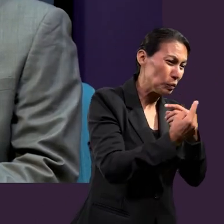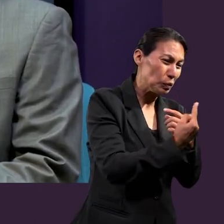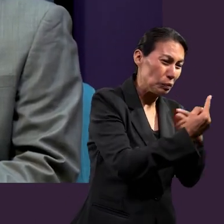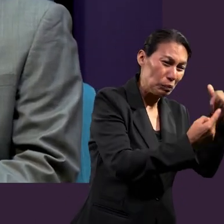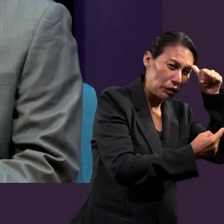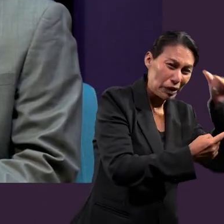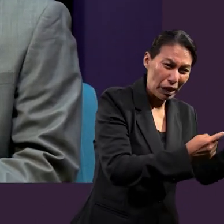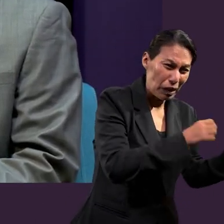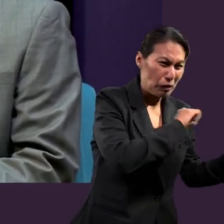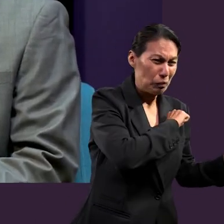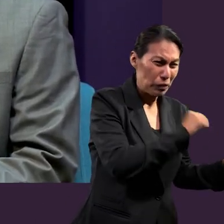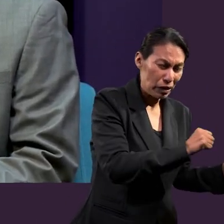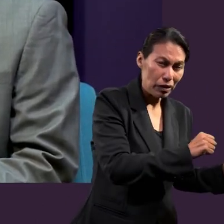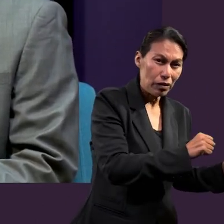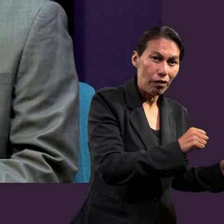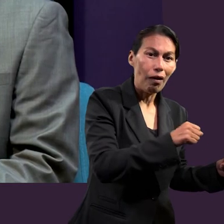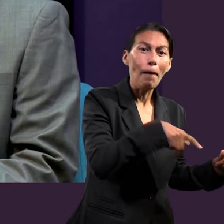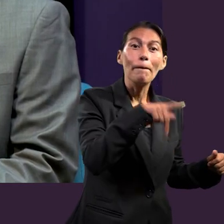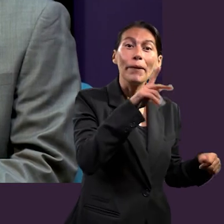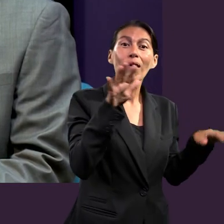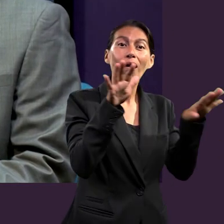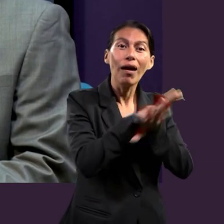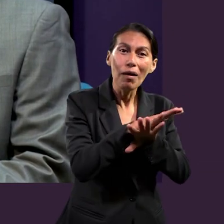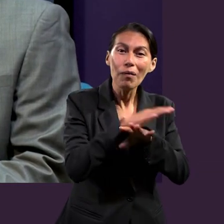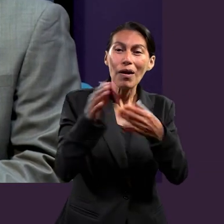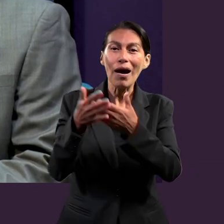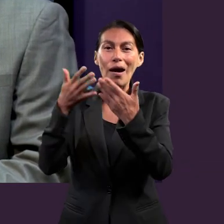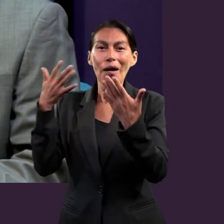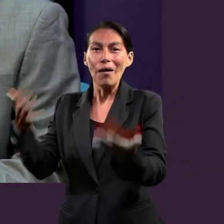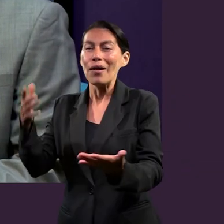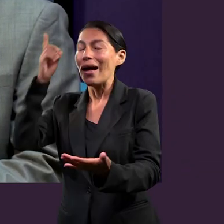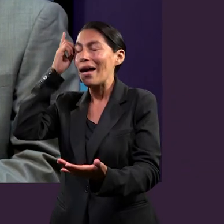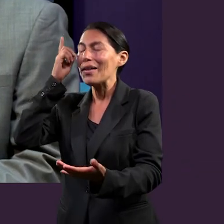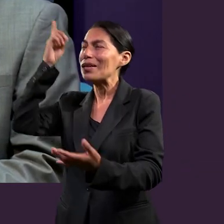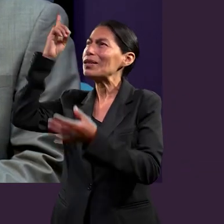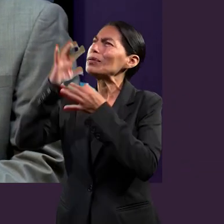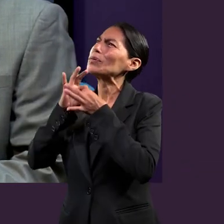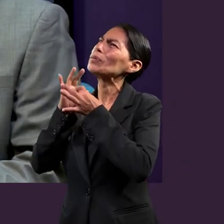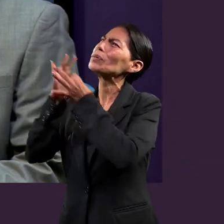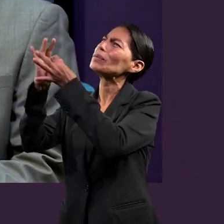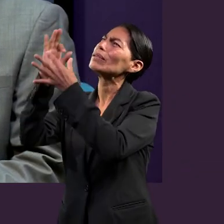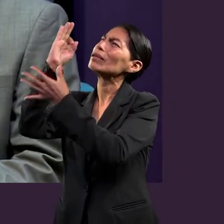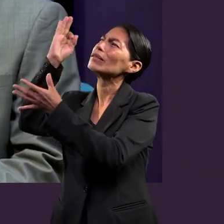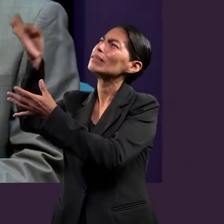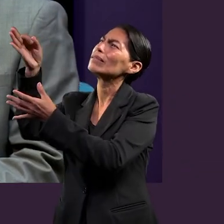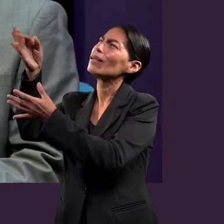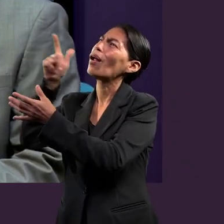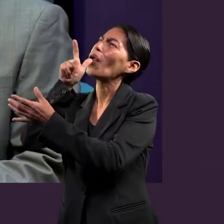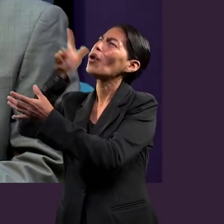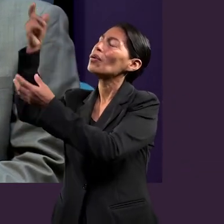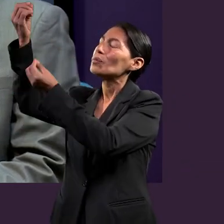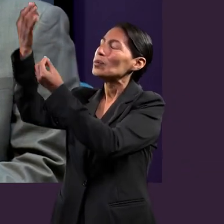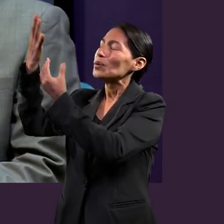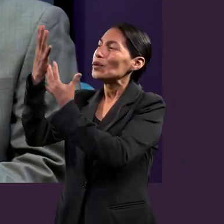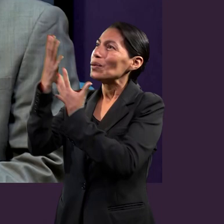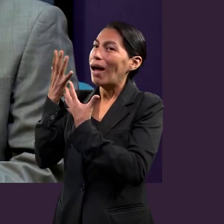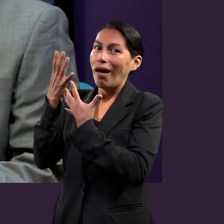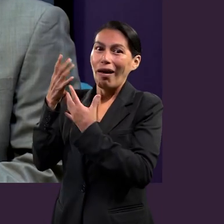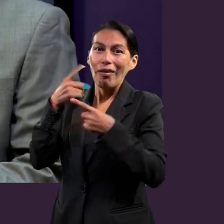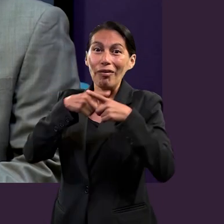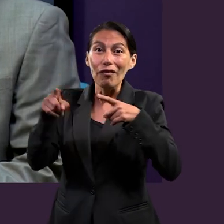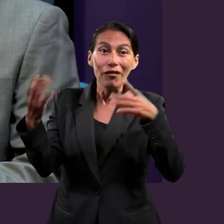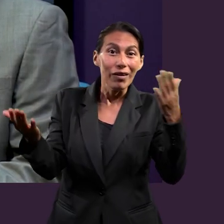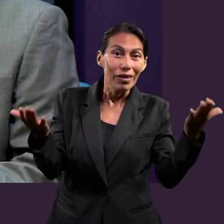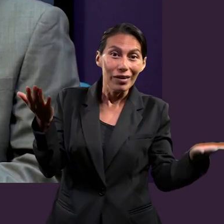tinieblas, ahora que conocemos a Dios y tratamos de reflejar, pues como Él es con